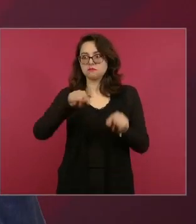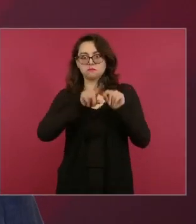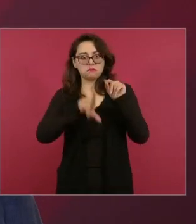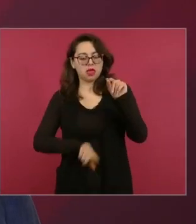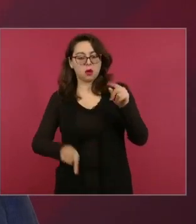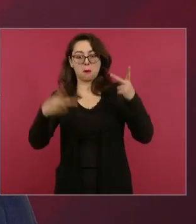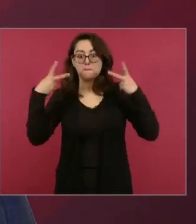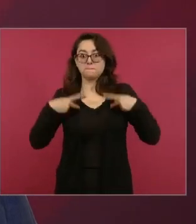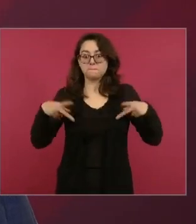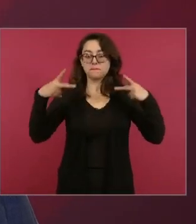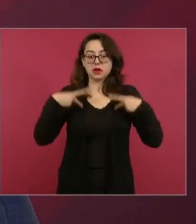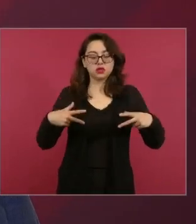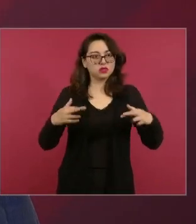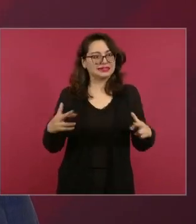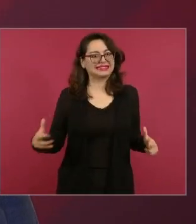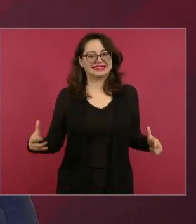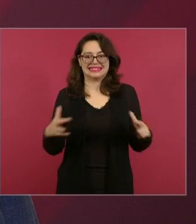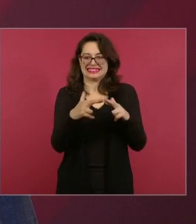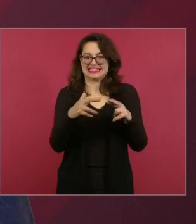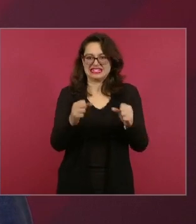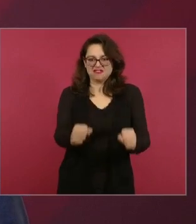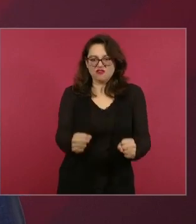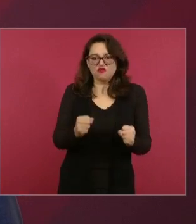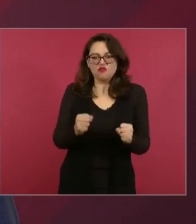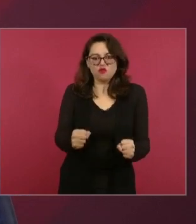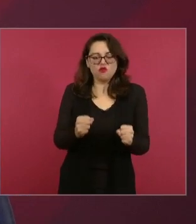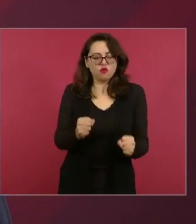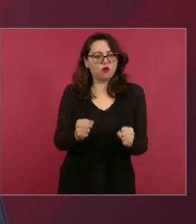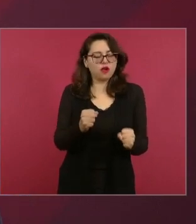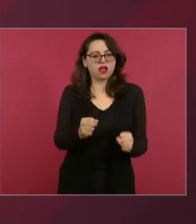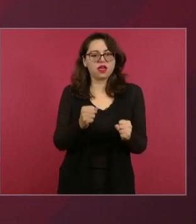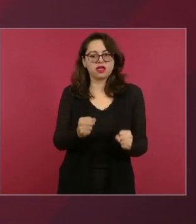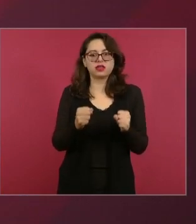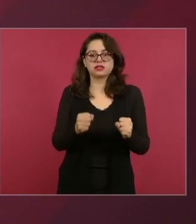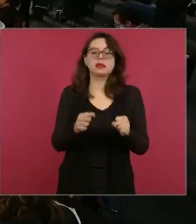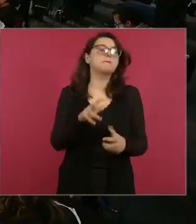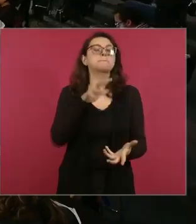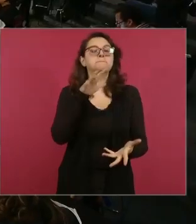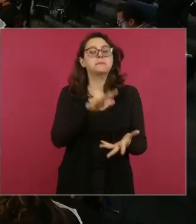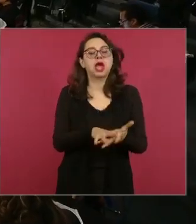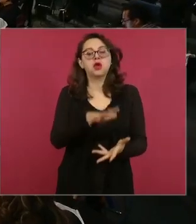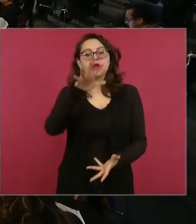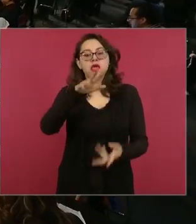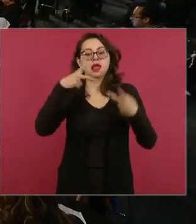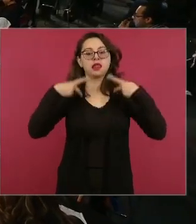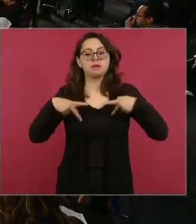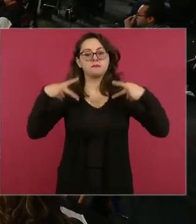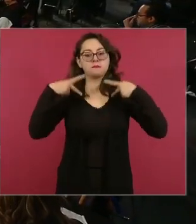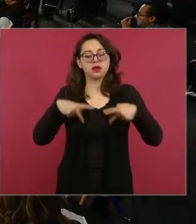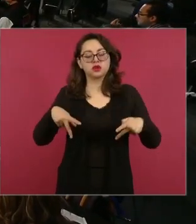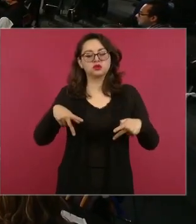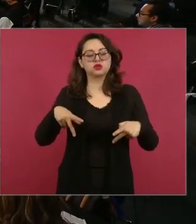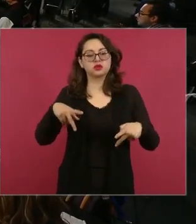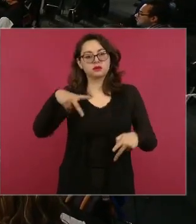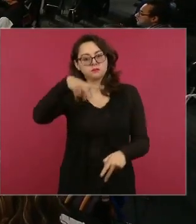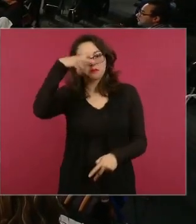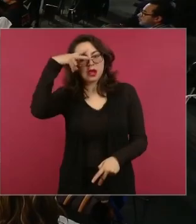la mayoría de los mexicanos practica una